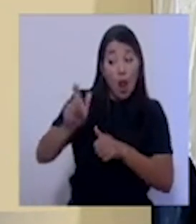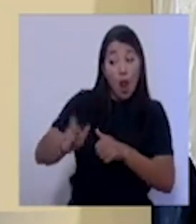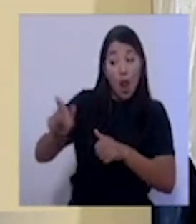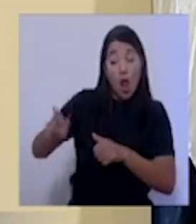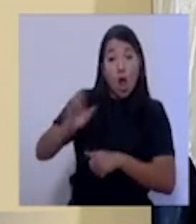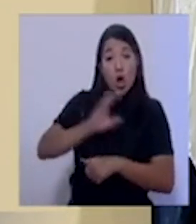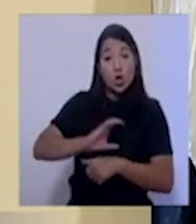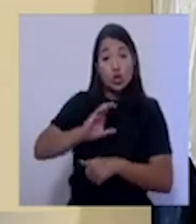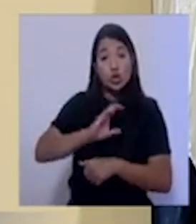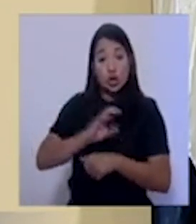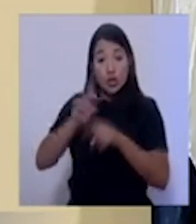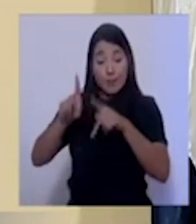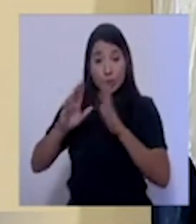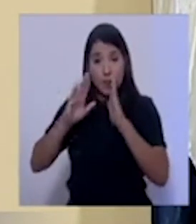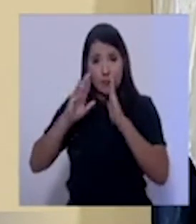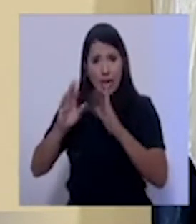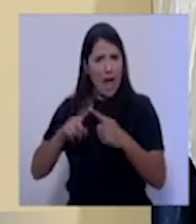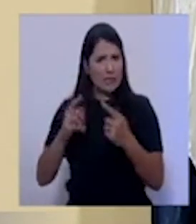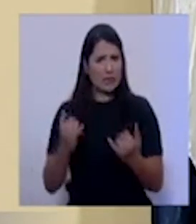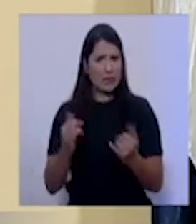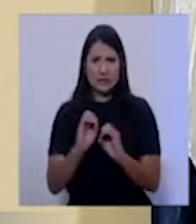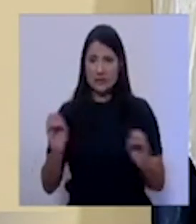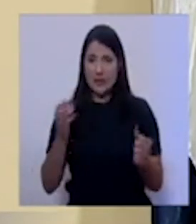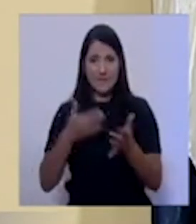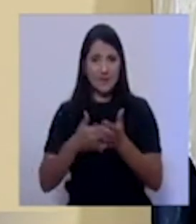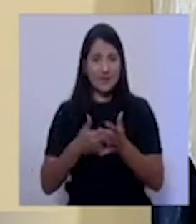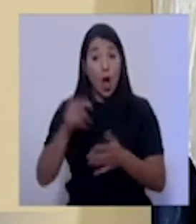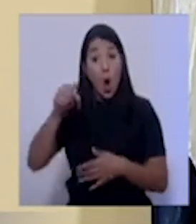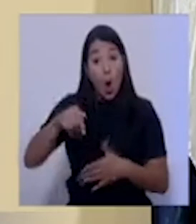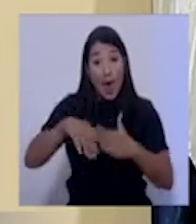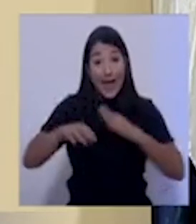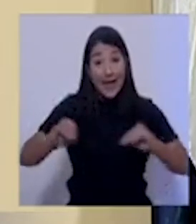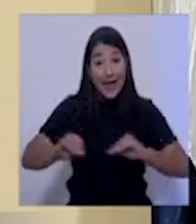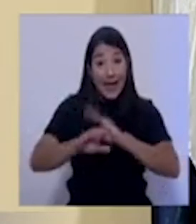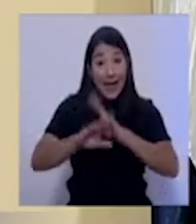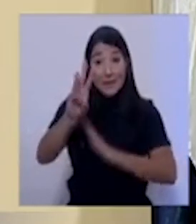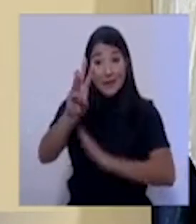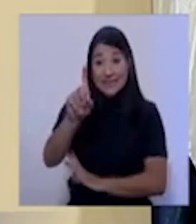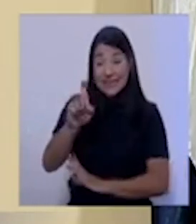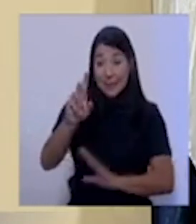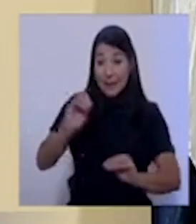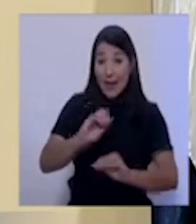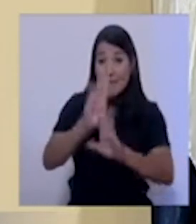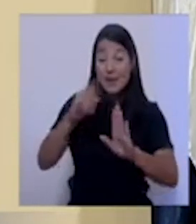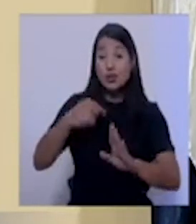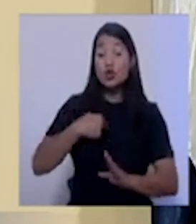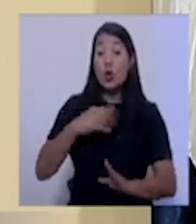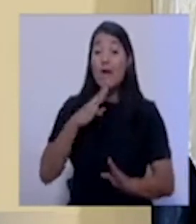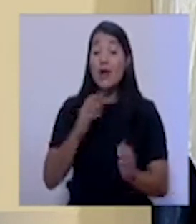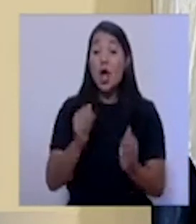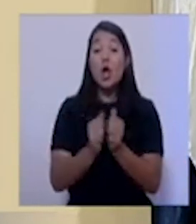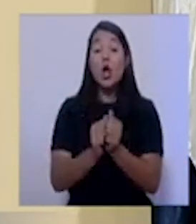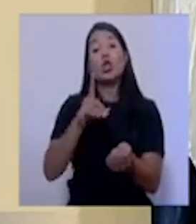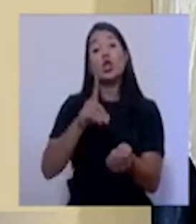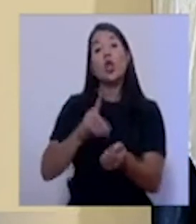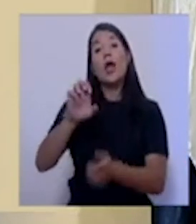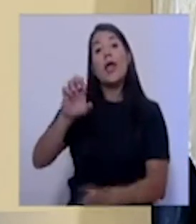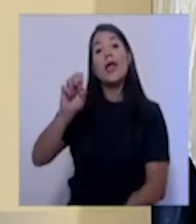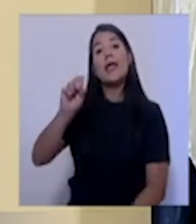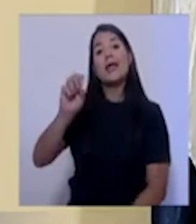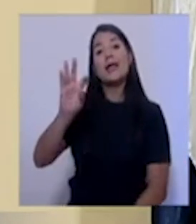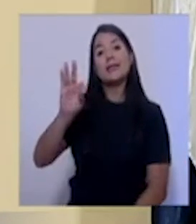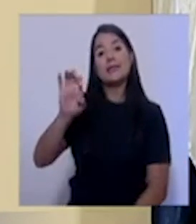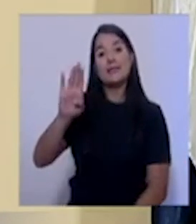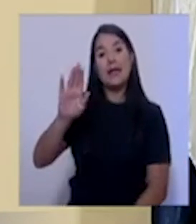afectado, para nada. De hecho, hoy en la mañana, a las seis y media de la mañana, estaba hablando con el doctor Esteban Vega, que él es